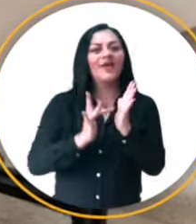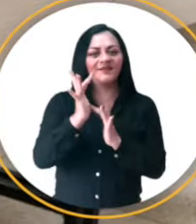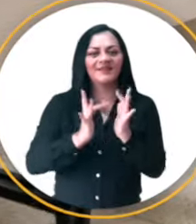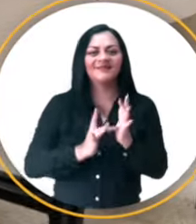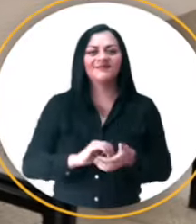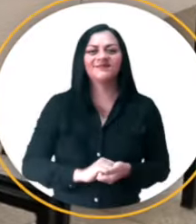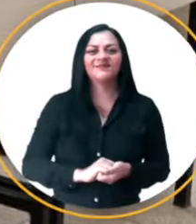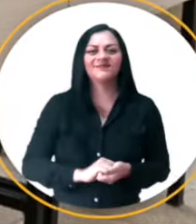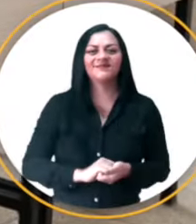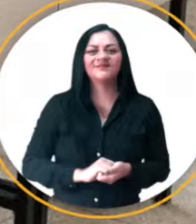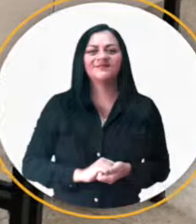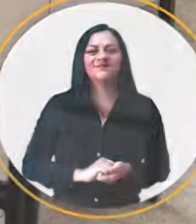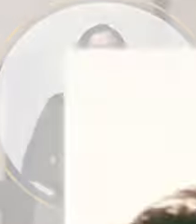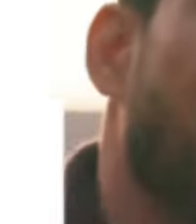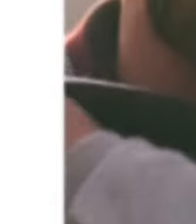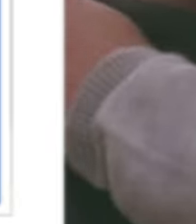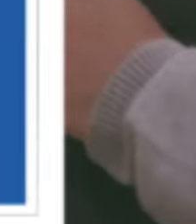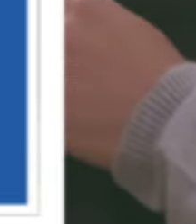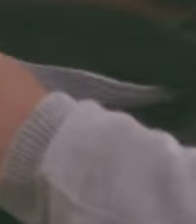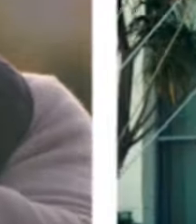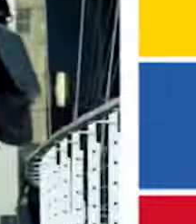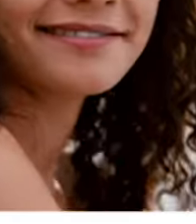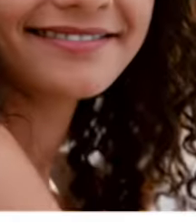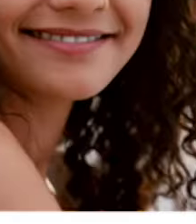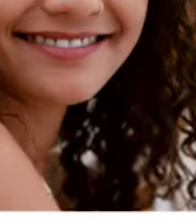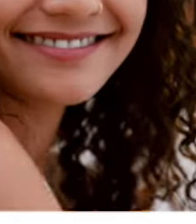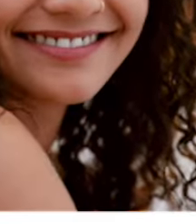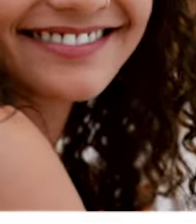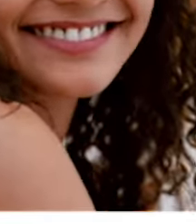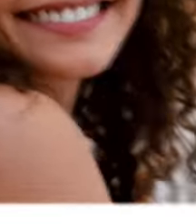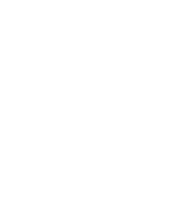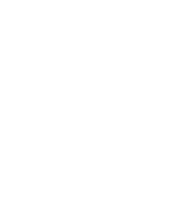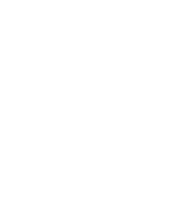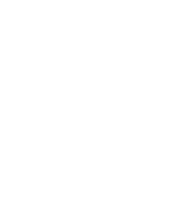domingo 21 de abril. El Ecuador que quieres empieza en ti.